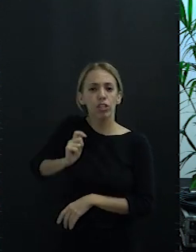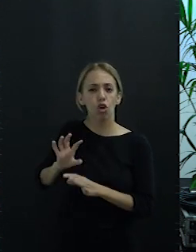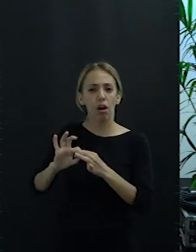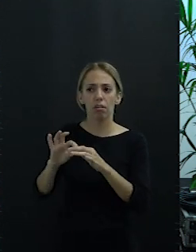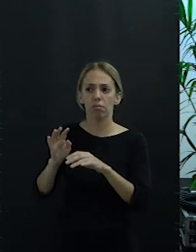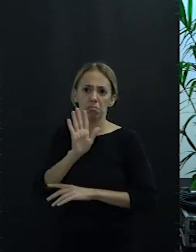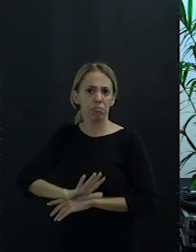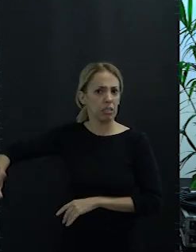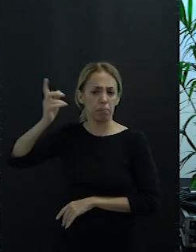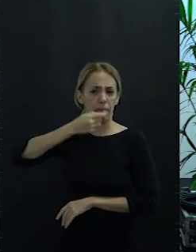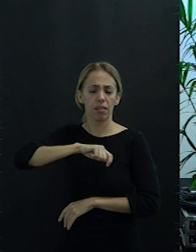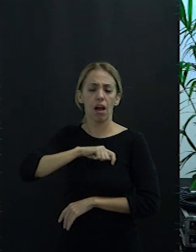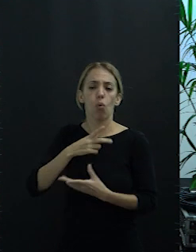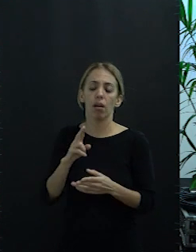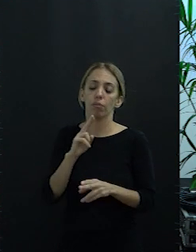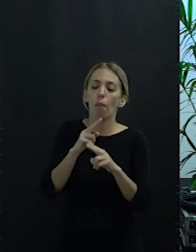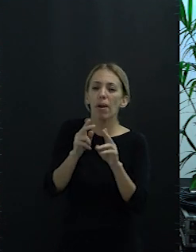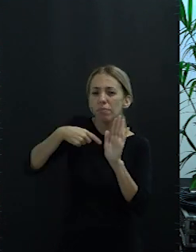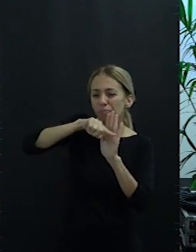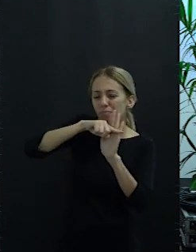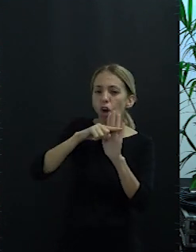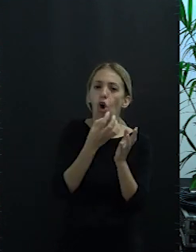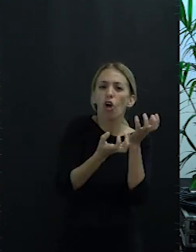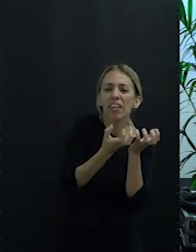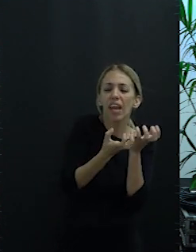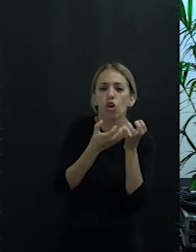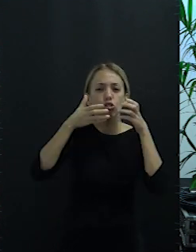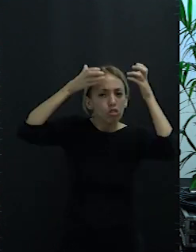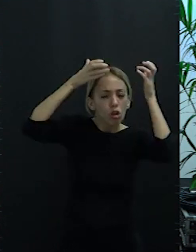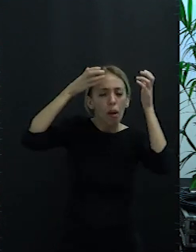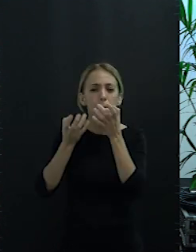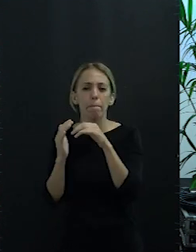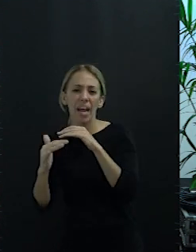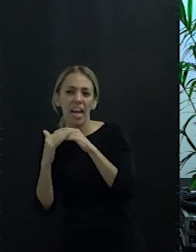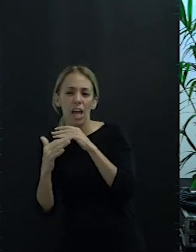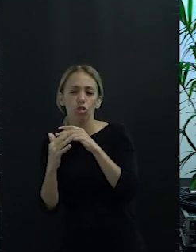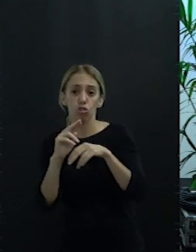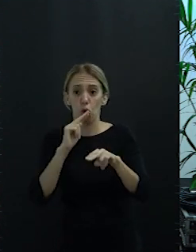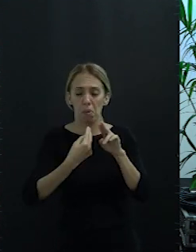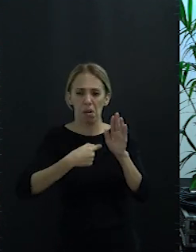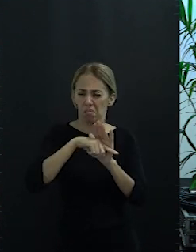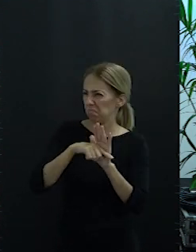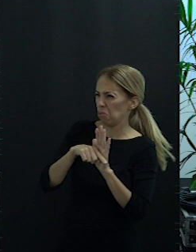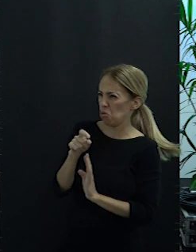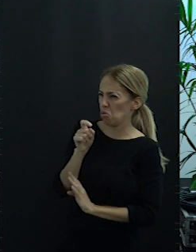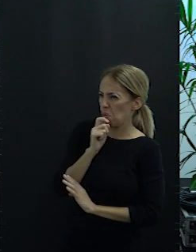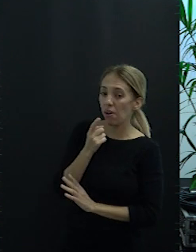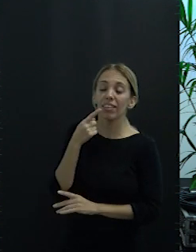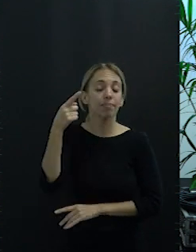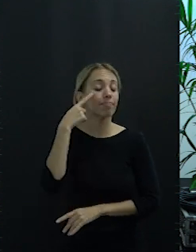que son cocineros marineros. Y nos dijo, ¿cómo? Cocineros marineros. No hay en España.